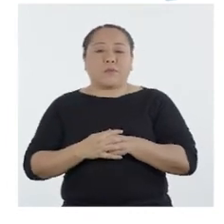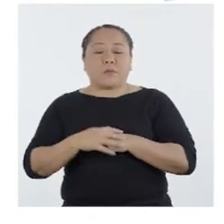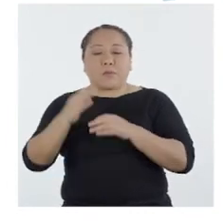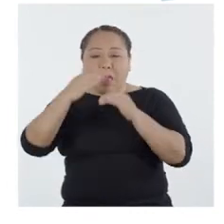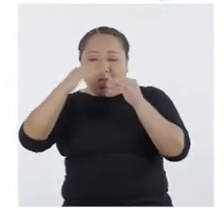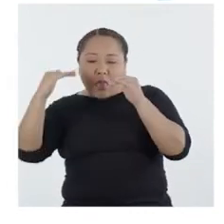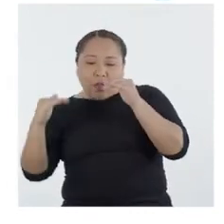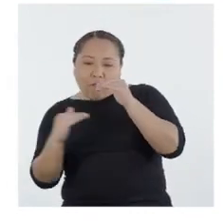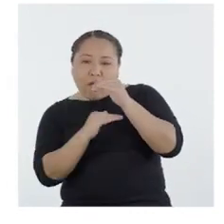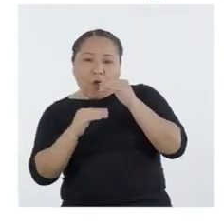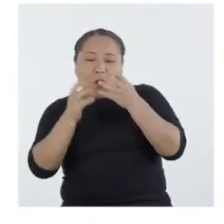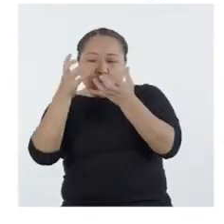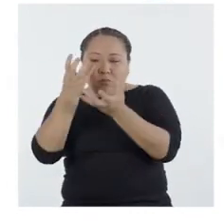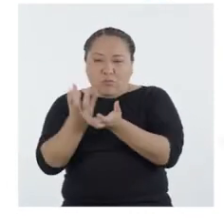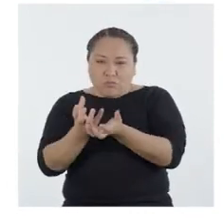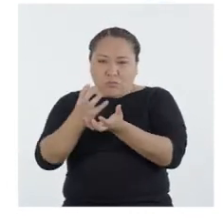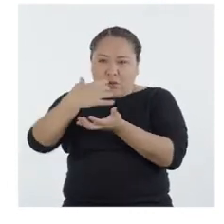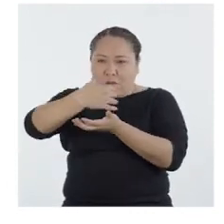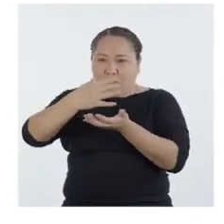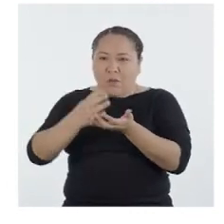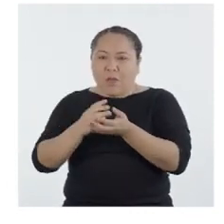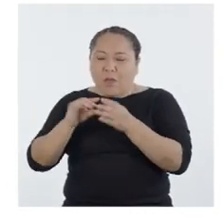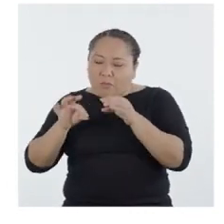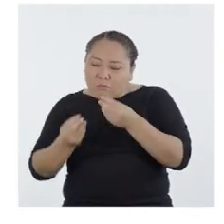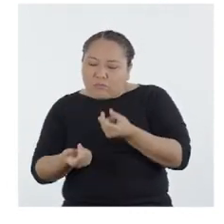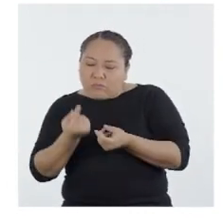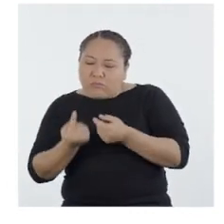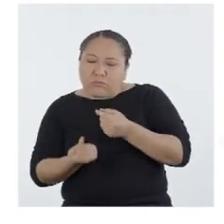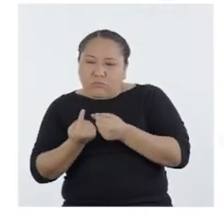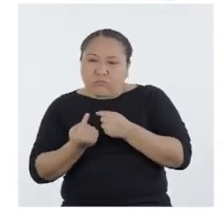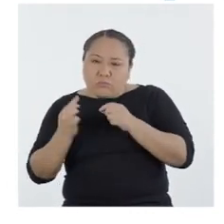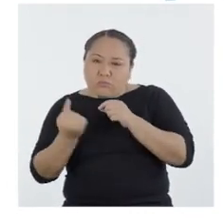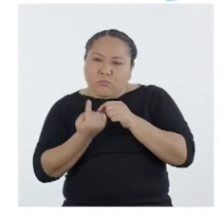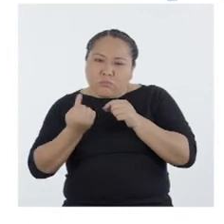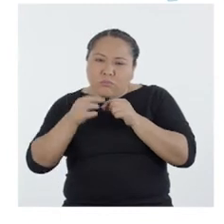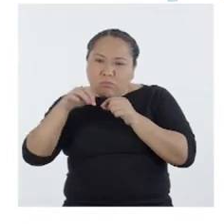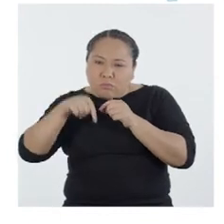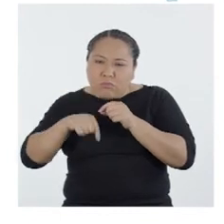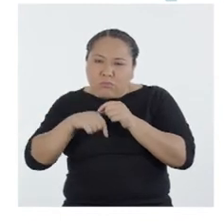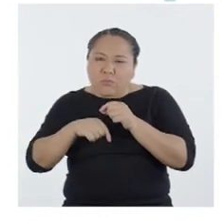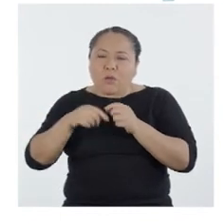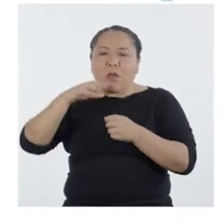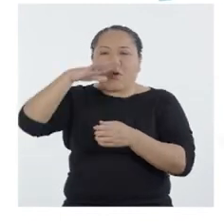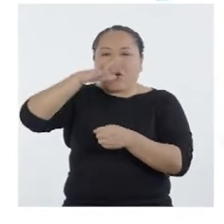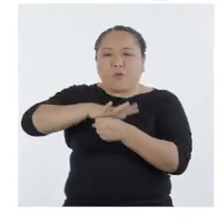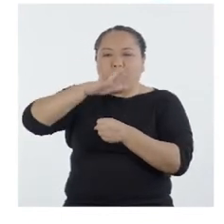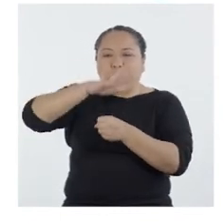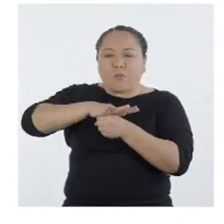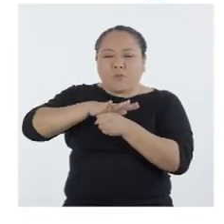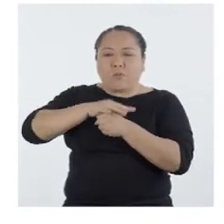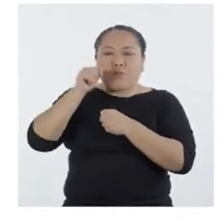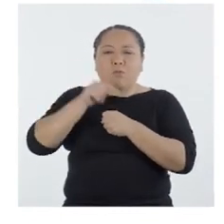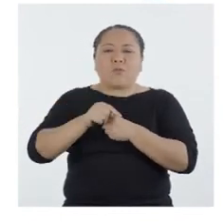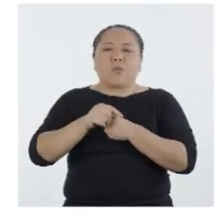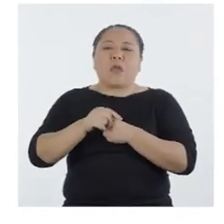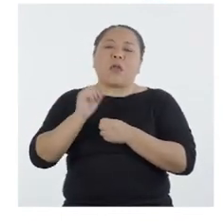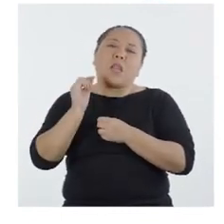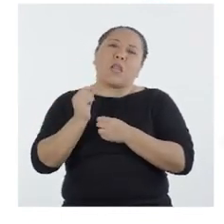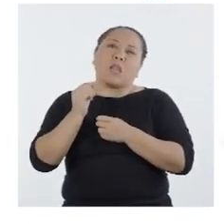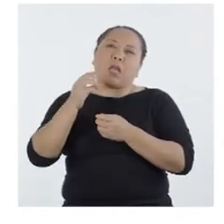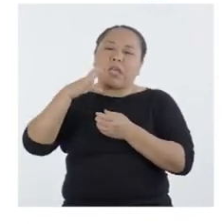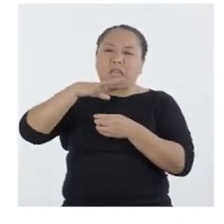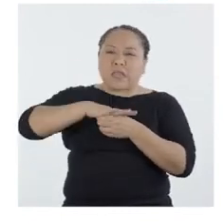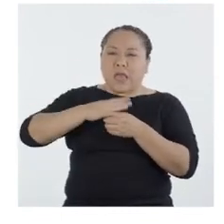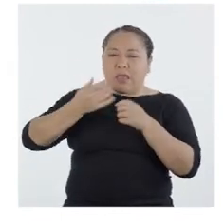parte de debajo de la maceta, abrir el hueco del drenaje para que calce la tapa de una lata de